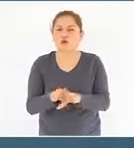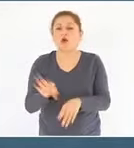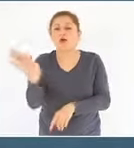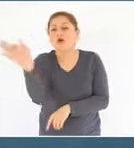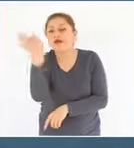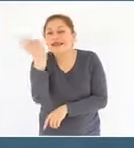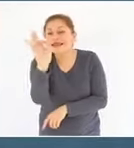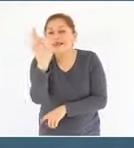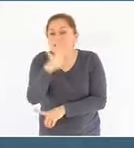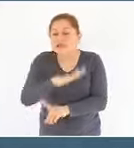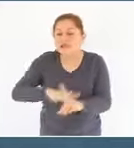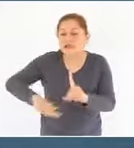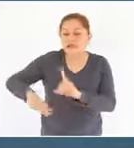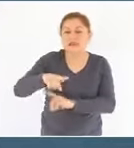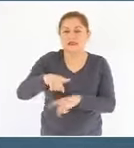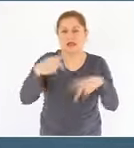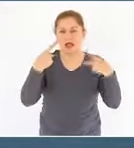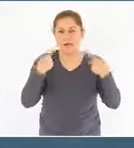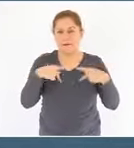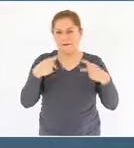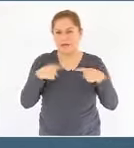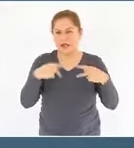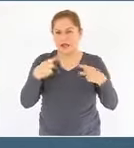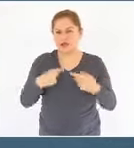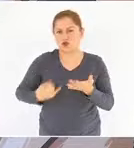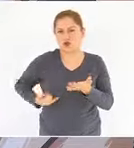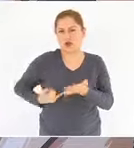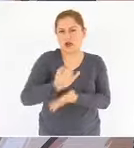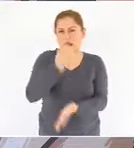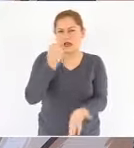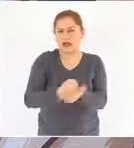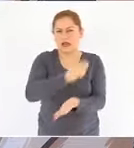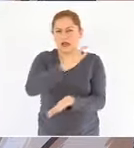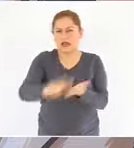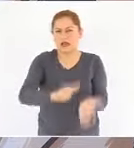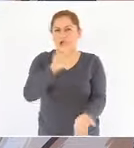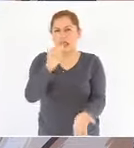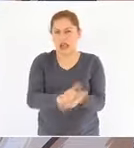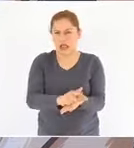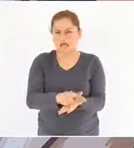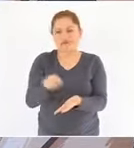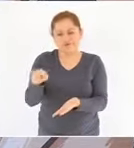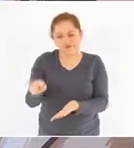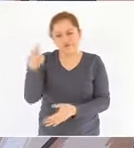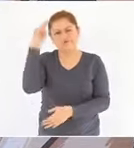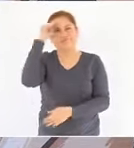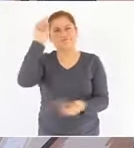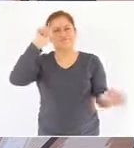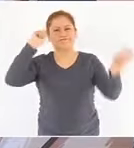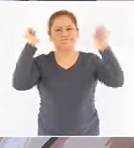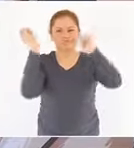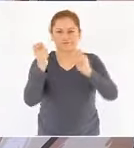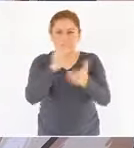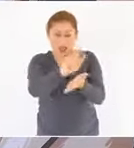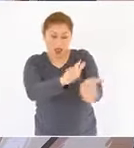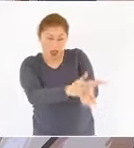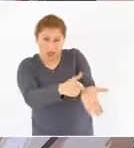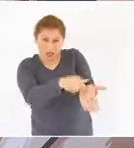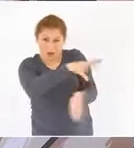por parte del órgano regulador. No se necesita cambiar la ley. Como ejemplo decir